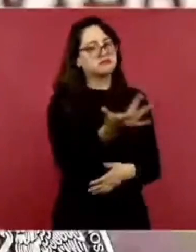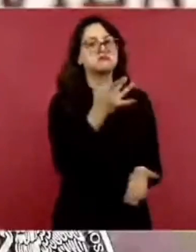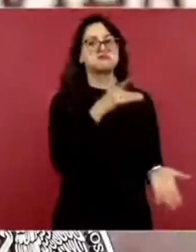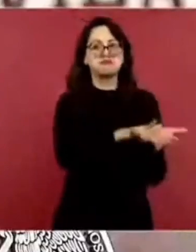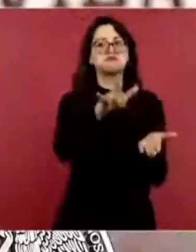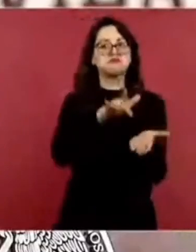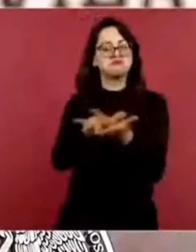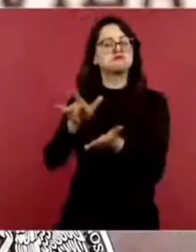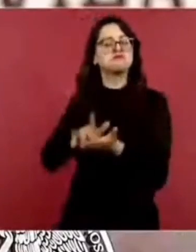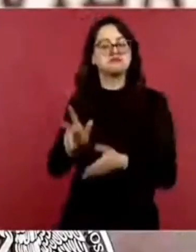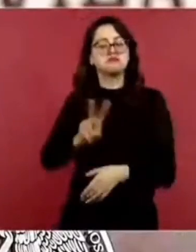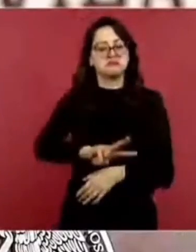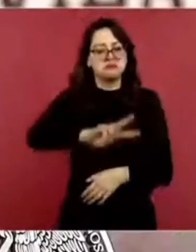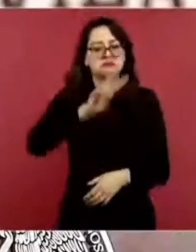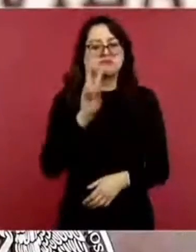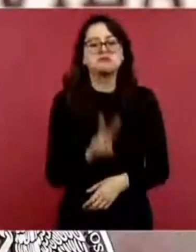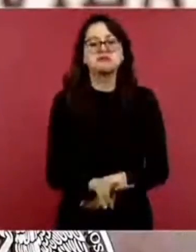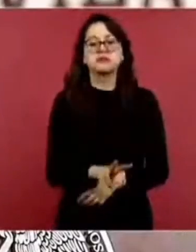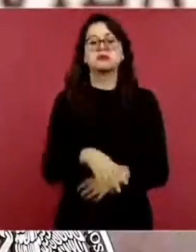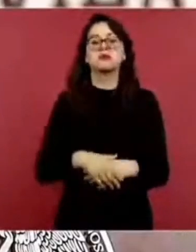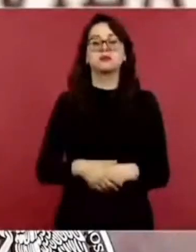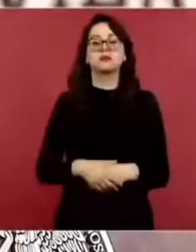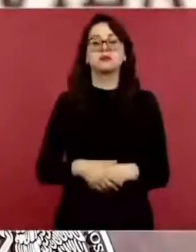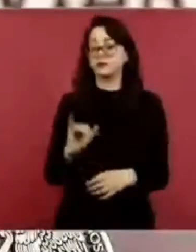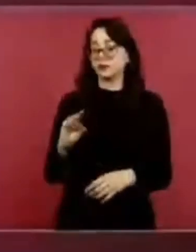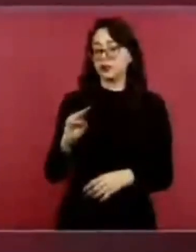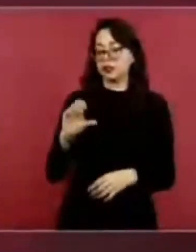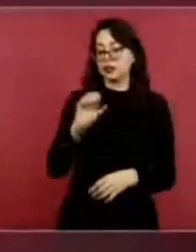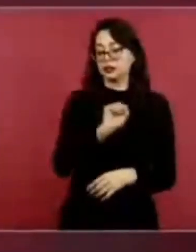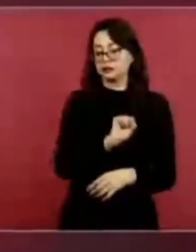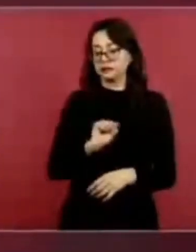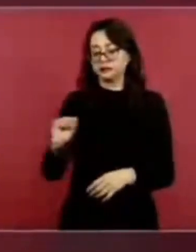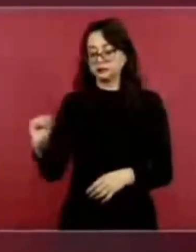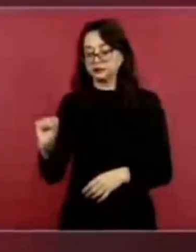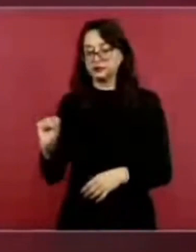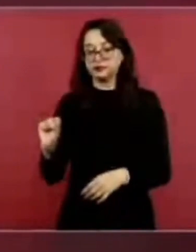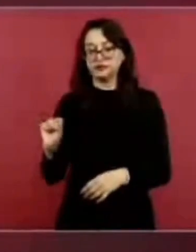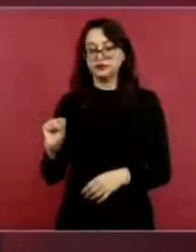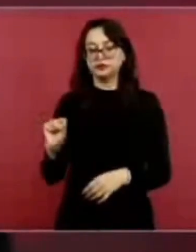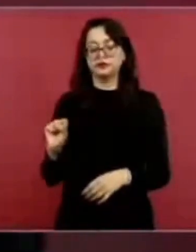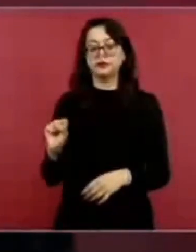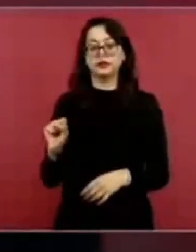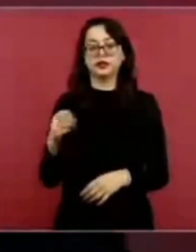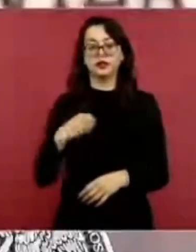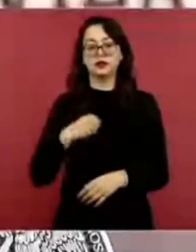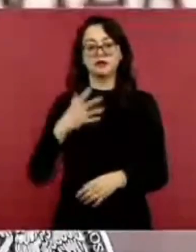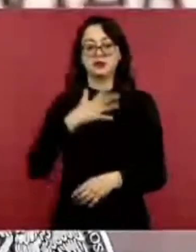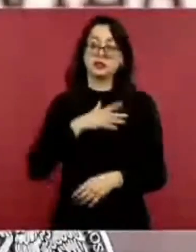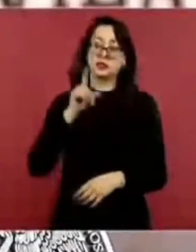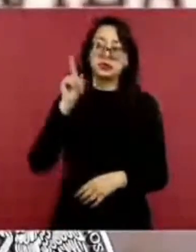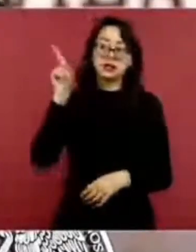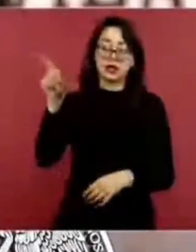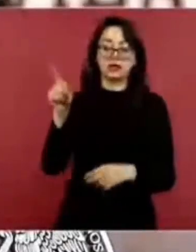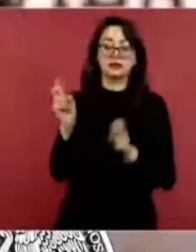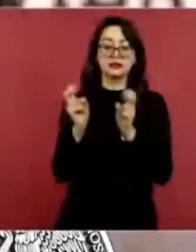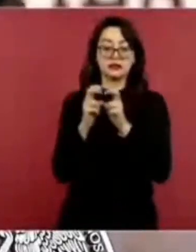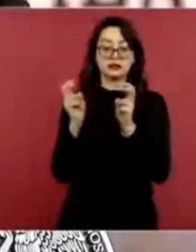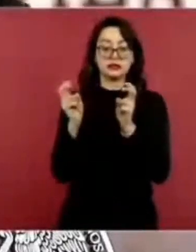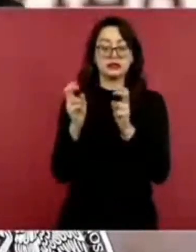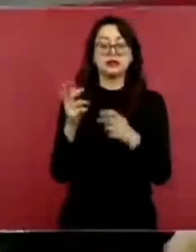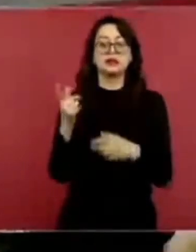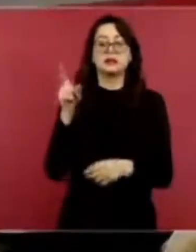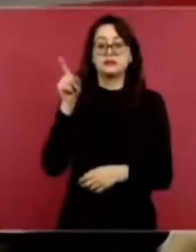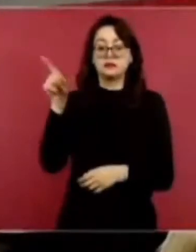-Bienestar, el hospital general IMSS-Bienestar, doctor Pumarejo, en Tampico, que por cierto,